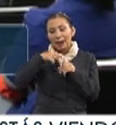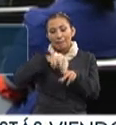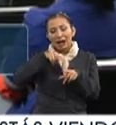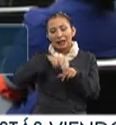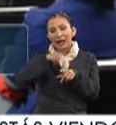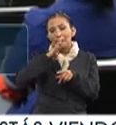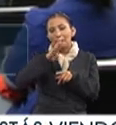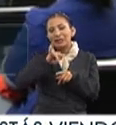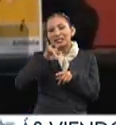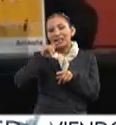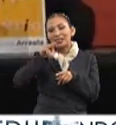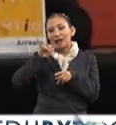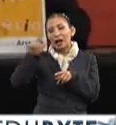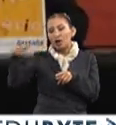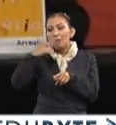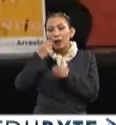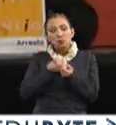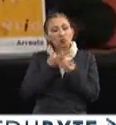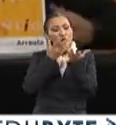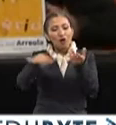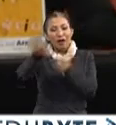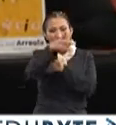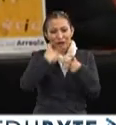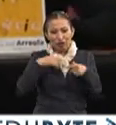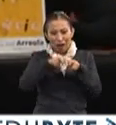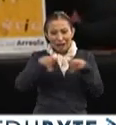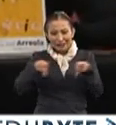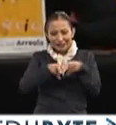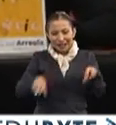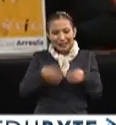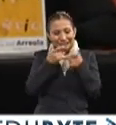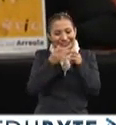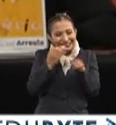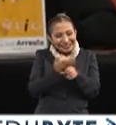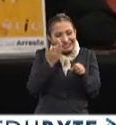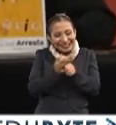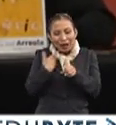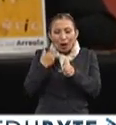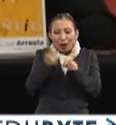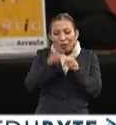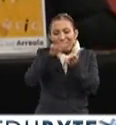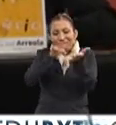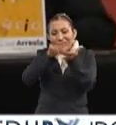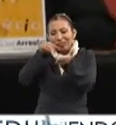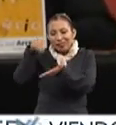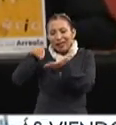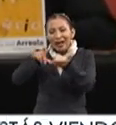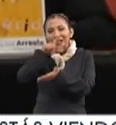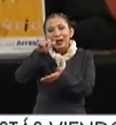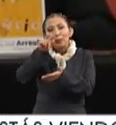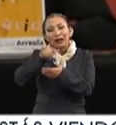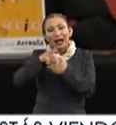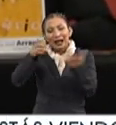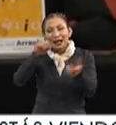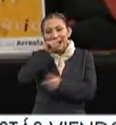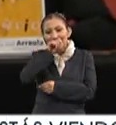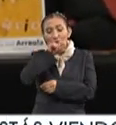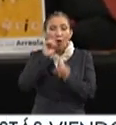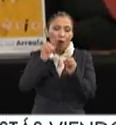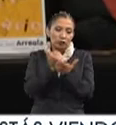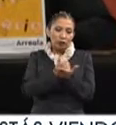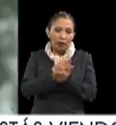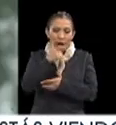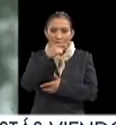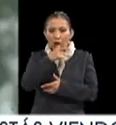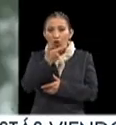Parque Bicentenario, los autores compartieron con los asistentes anécdotas que vivieron en su camino a Zapotrán el Grande, Jalisco, hoy